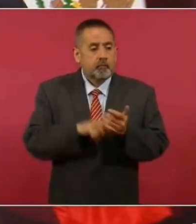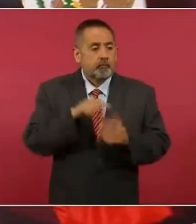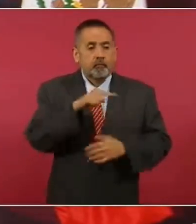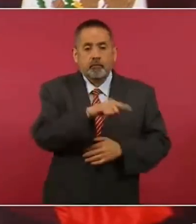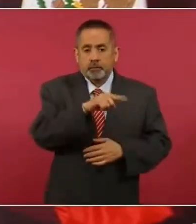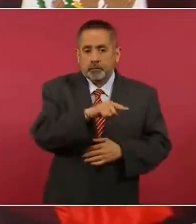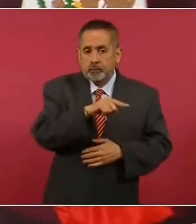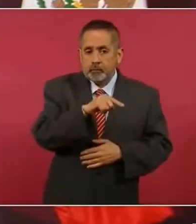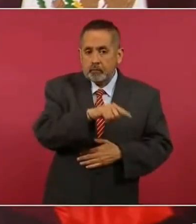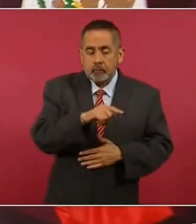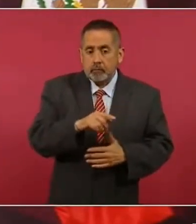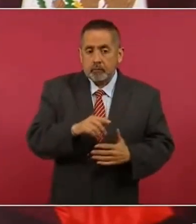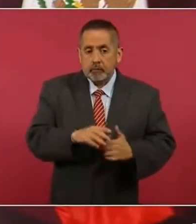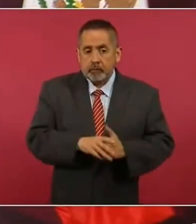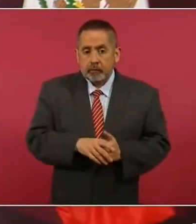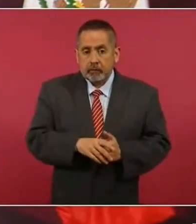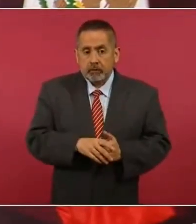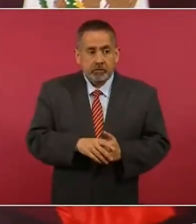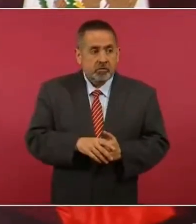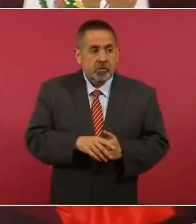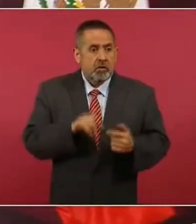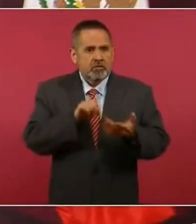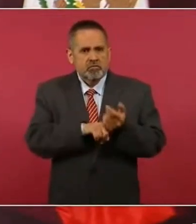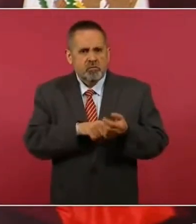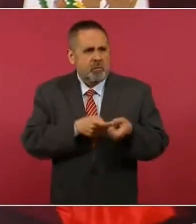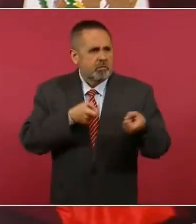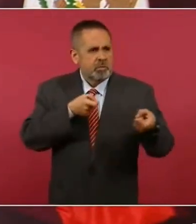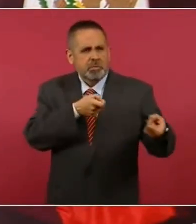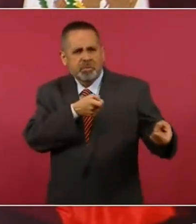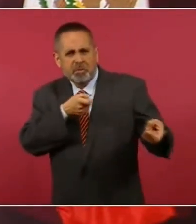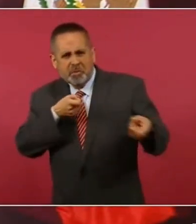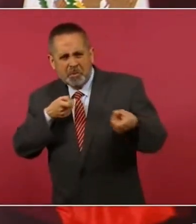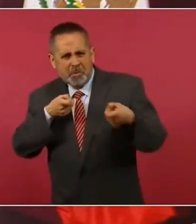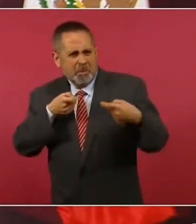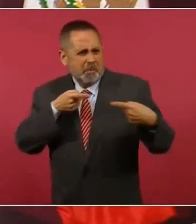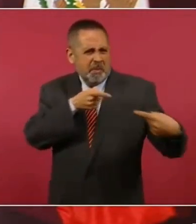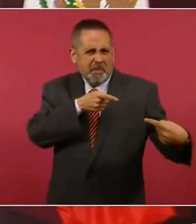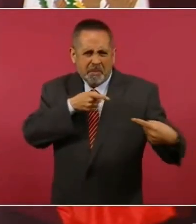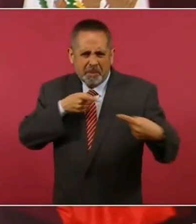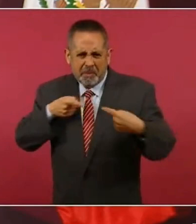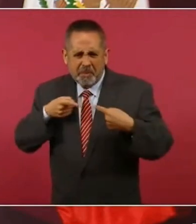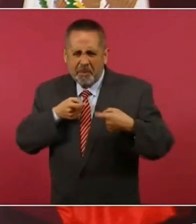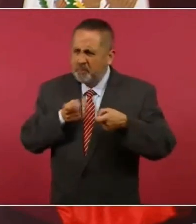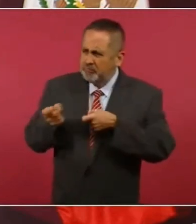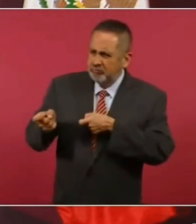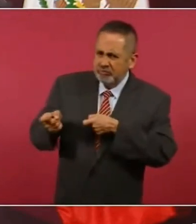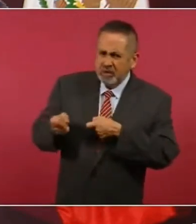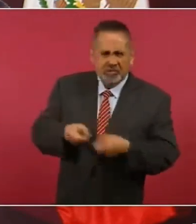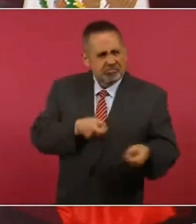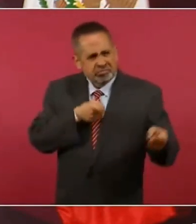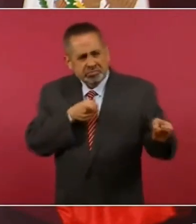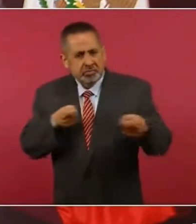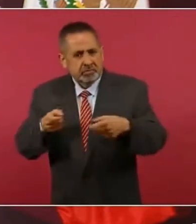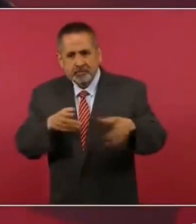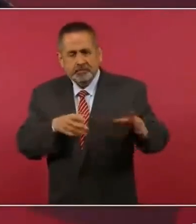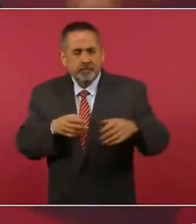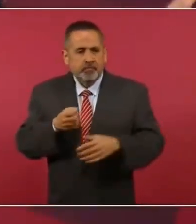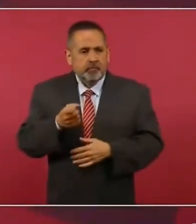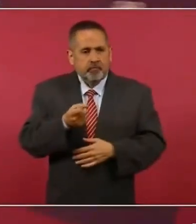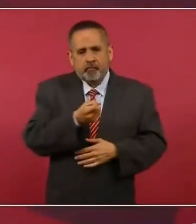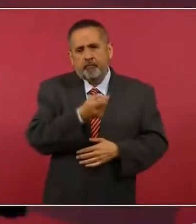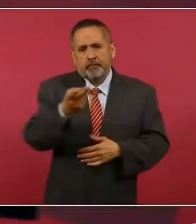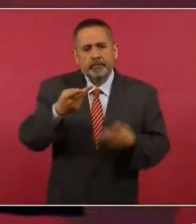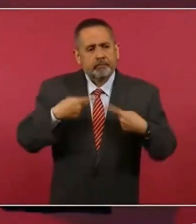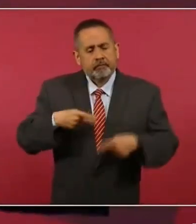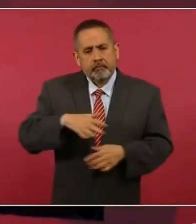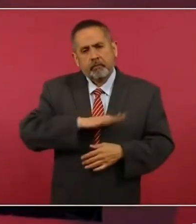enfrentamiento y que se perdieron la